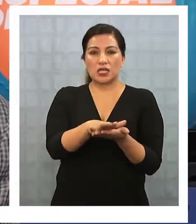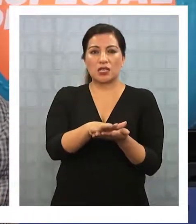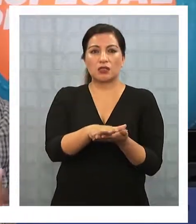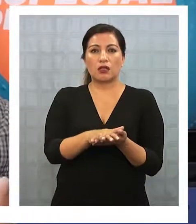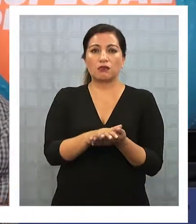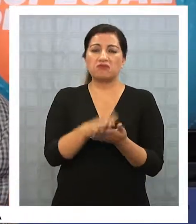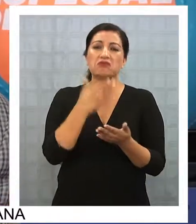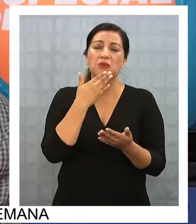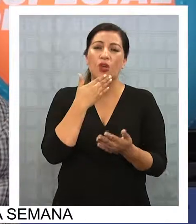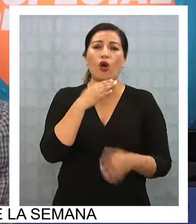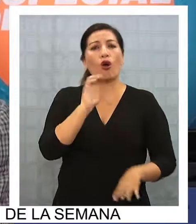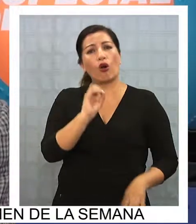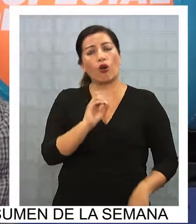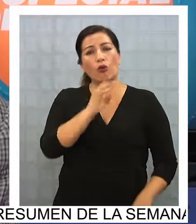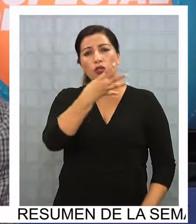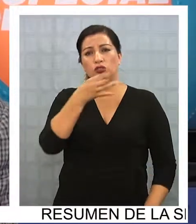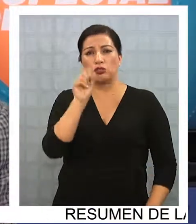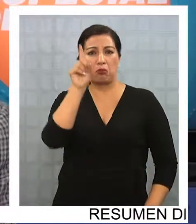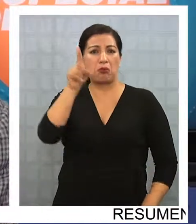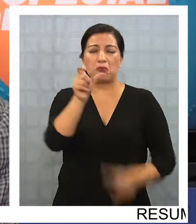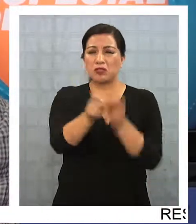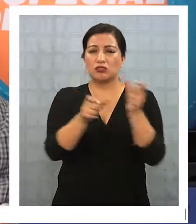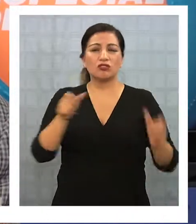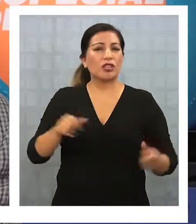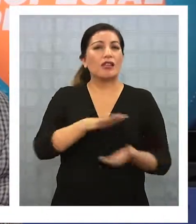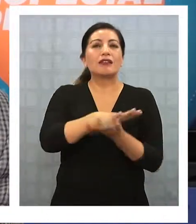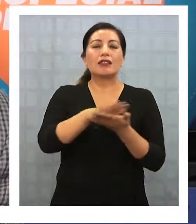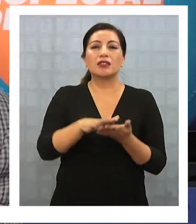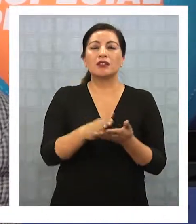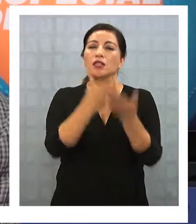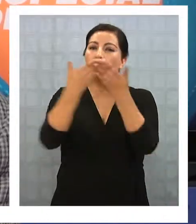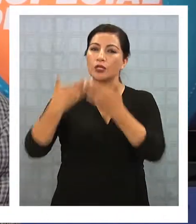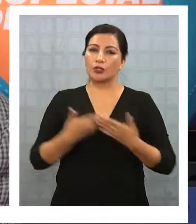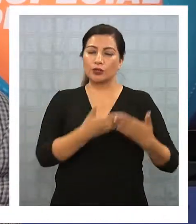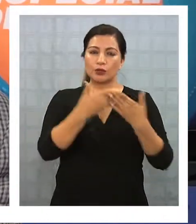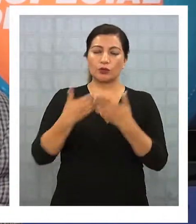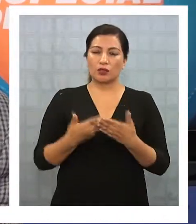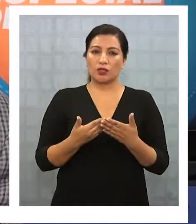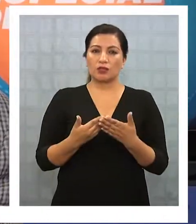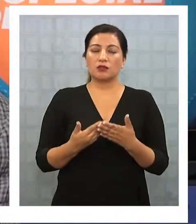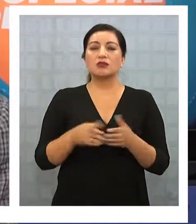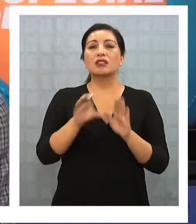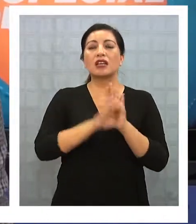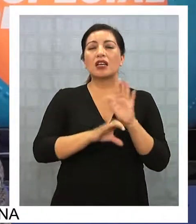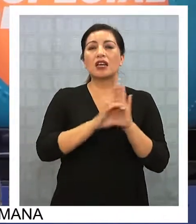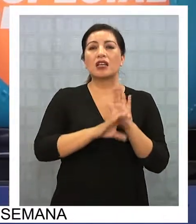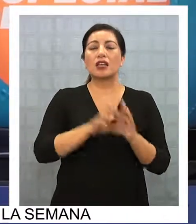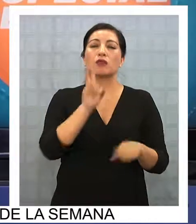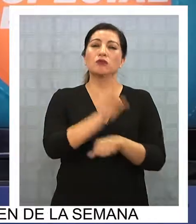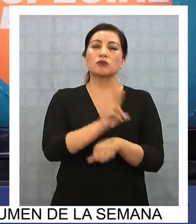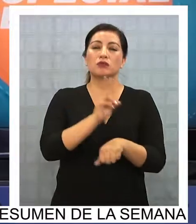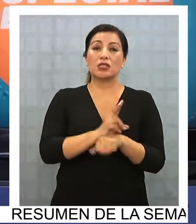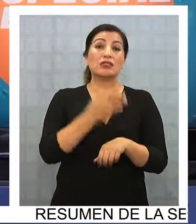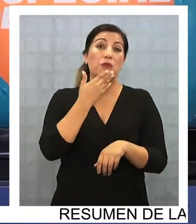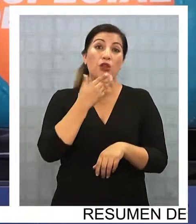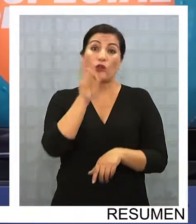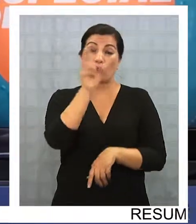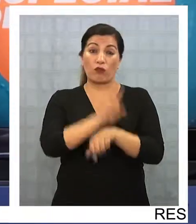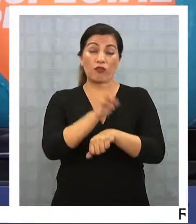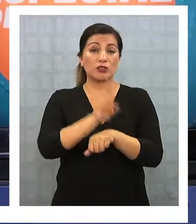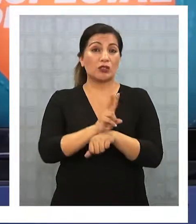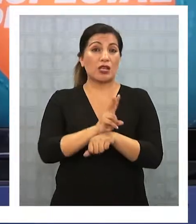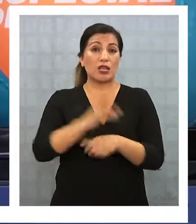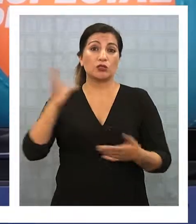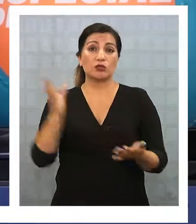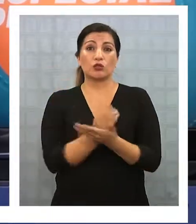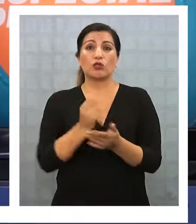mil y va a haber 400 mil que no van a pagar la educación superior hay un cambio muy importante en la educación pública la carrera docente permite no solo que los profesores ganen más plata